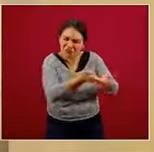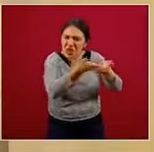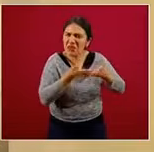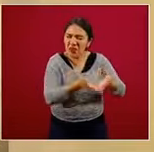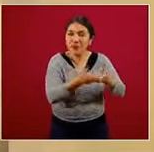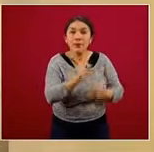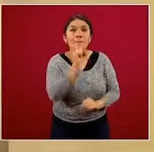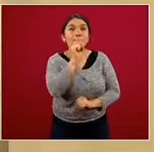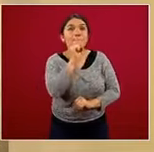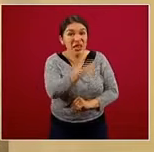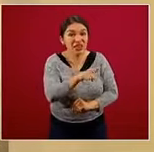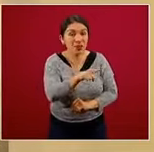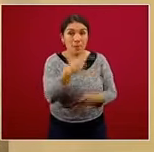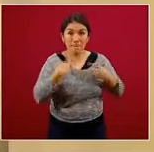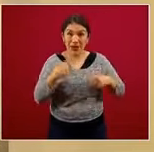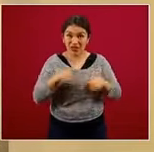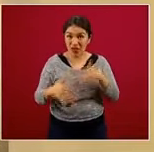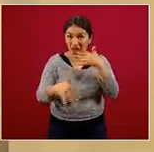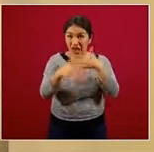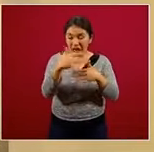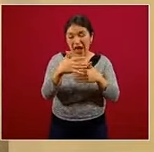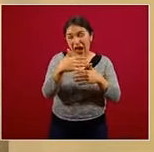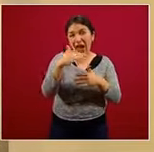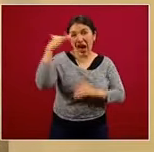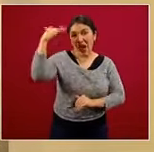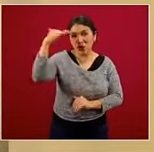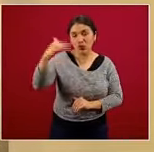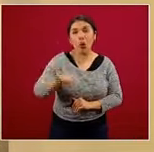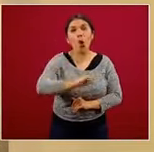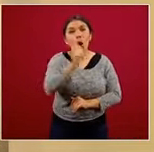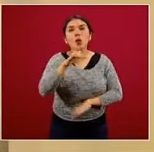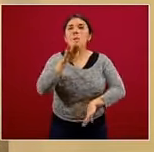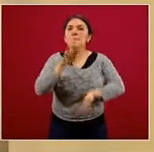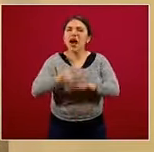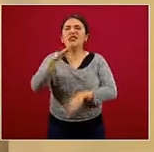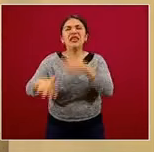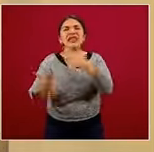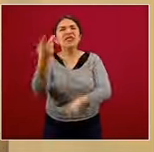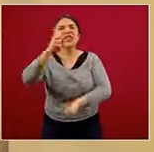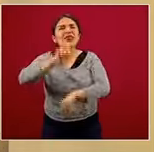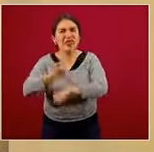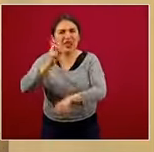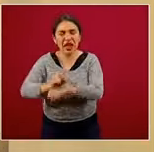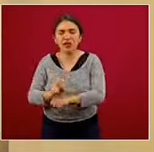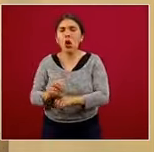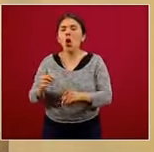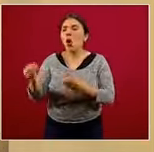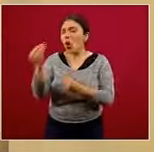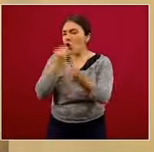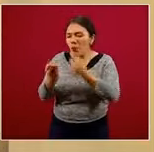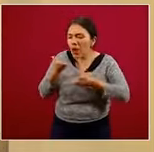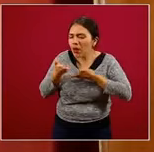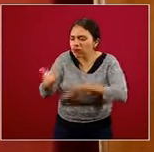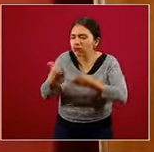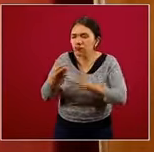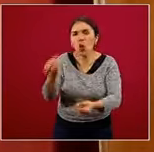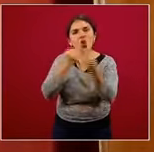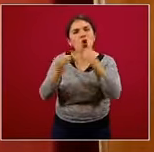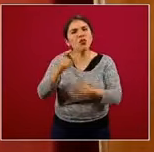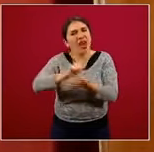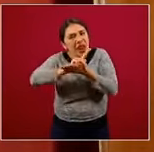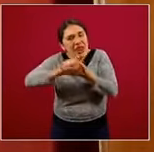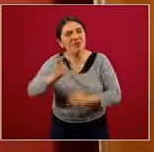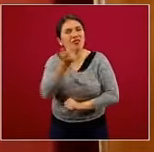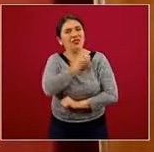A esos mismos adultos los puso otros 15 días a comer comida hecha en casa, comida fresca,